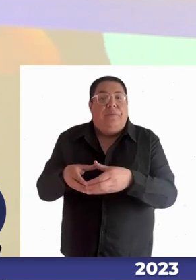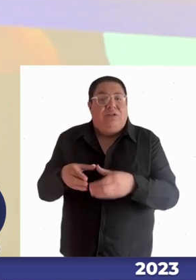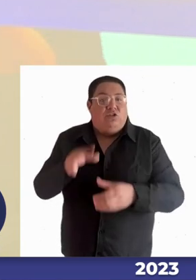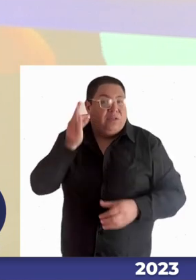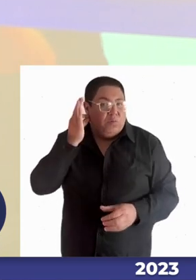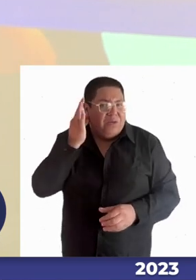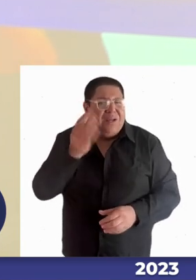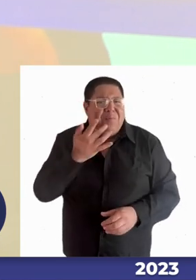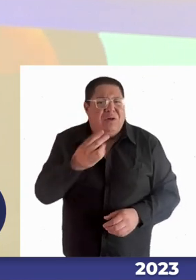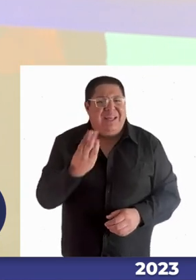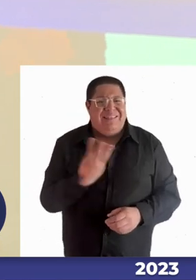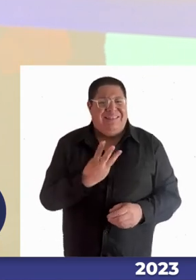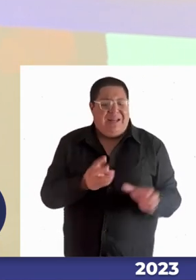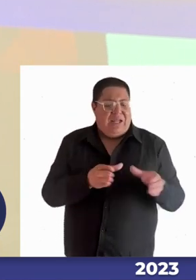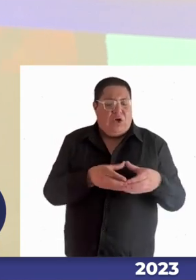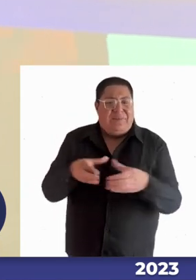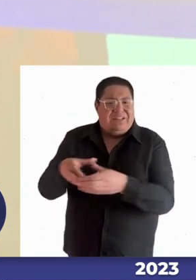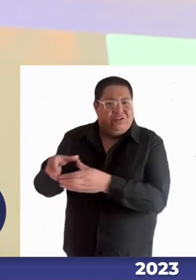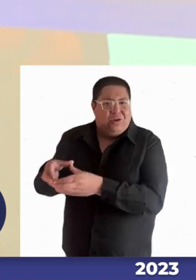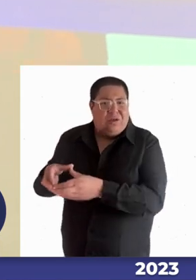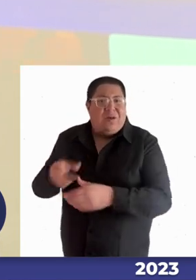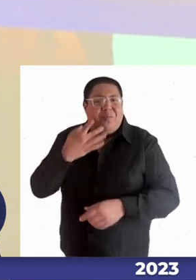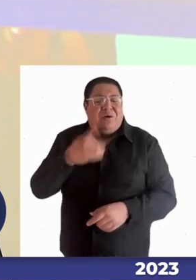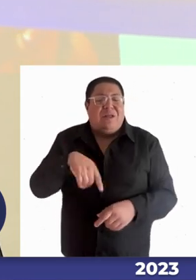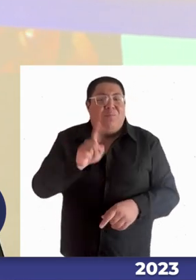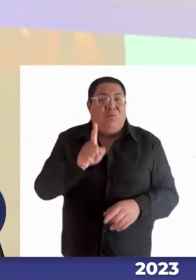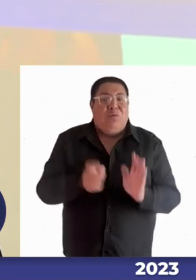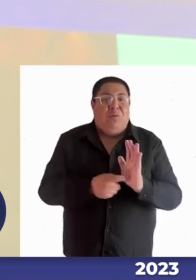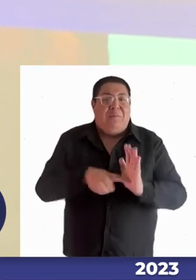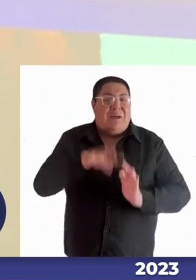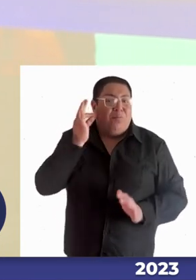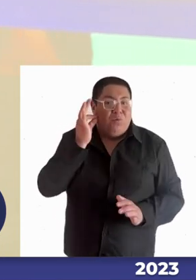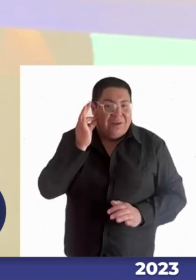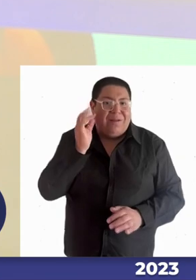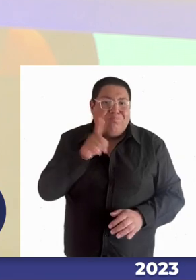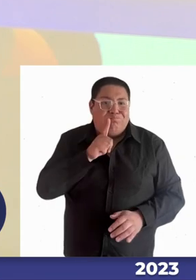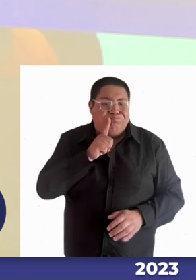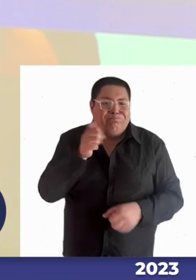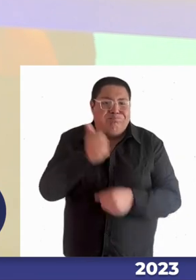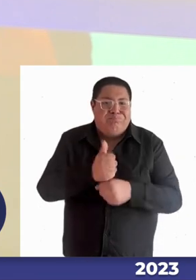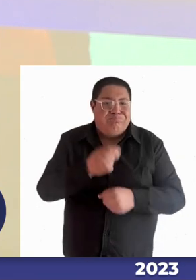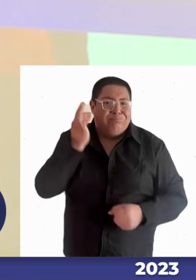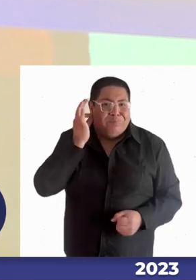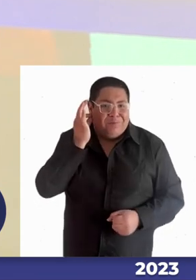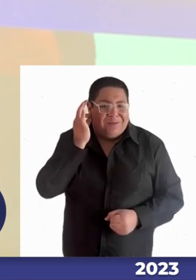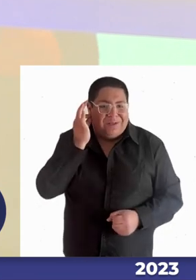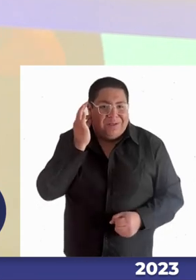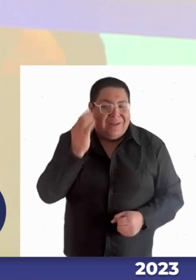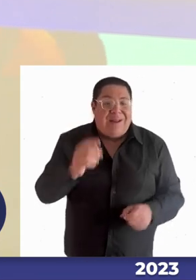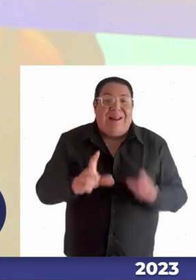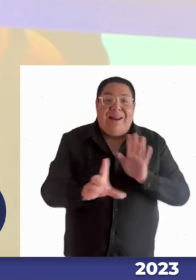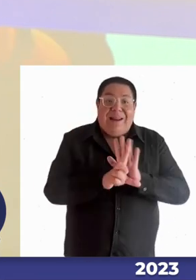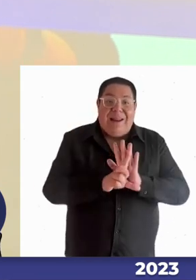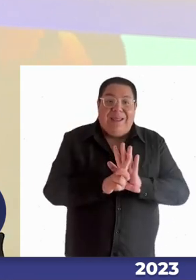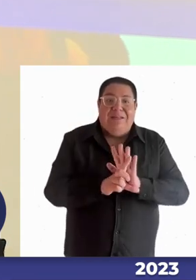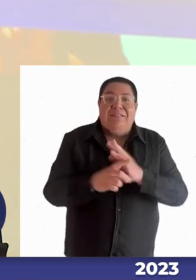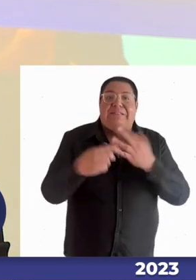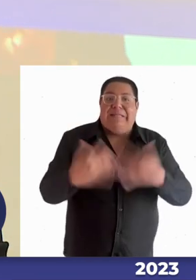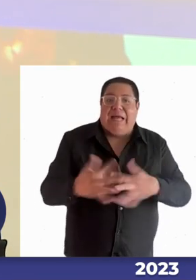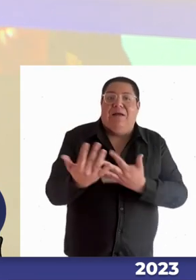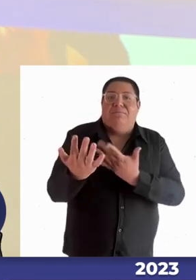estas tres comisiones? porque la mayoría de las cuidadoras son mujeres y por lo tanto esta era una ley que nosotros esperábamos tuviese un